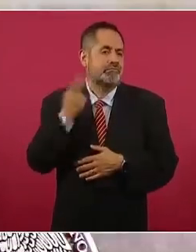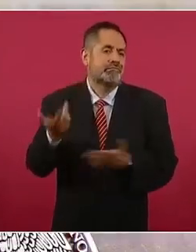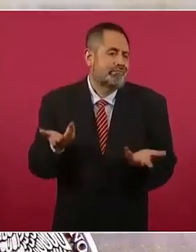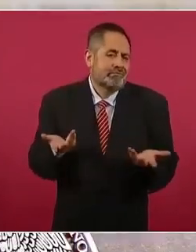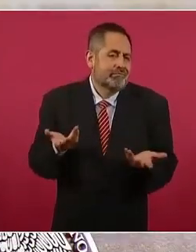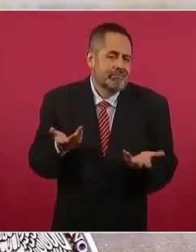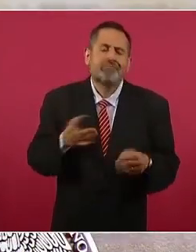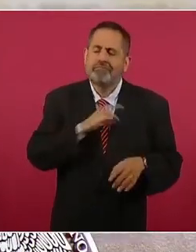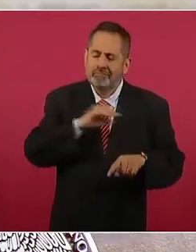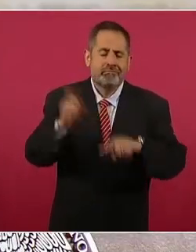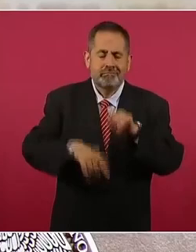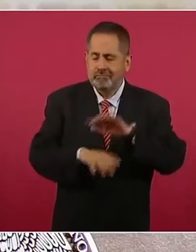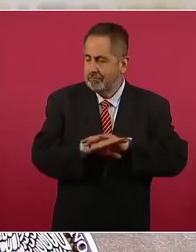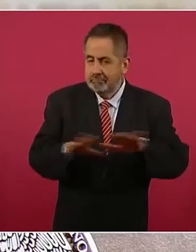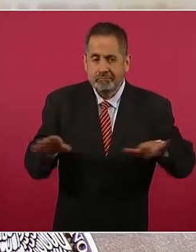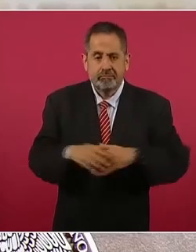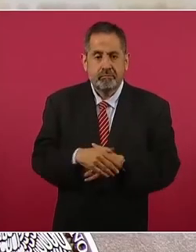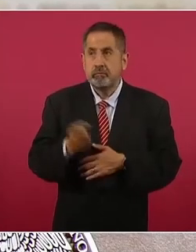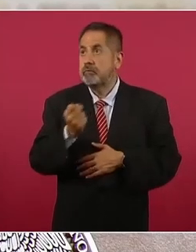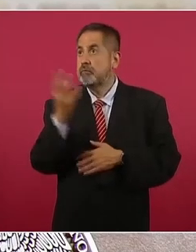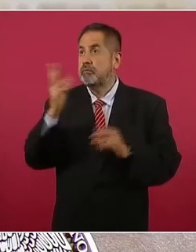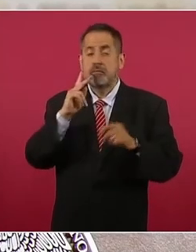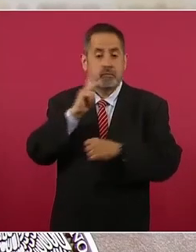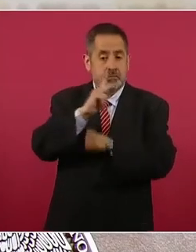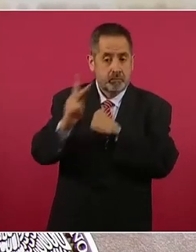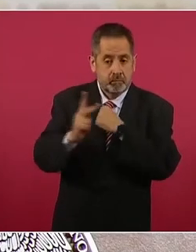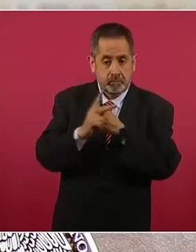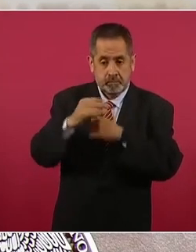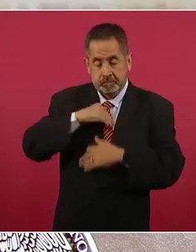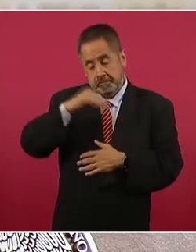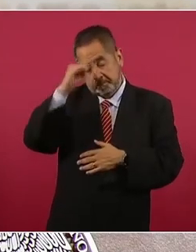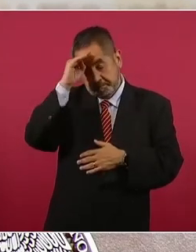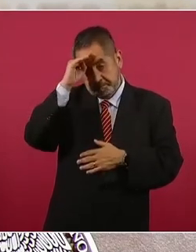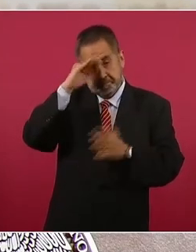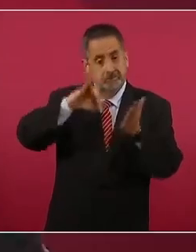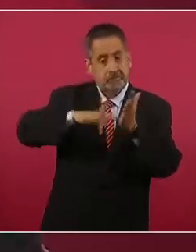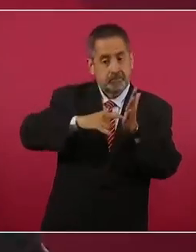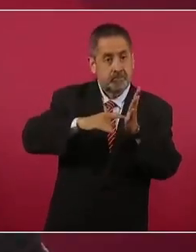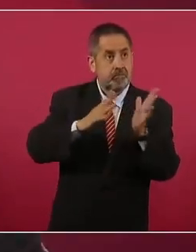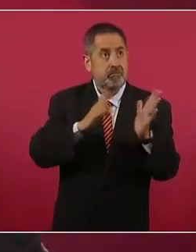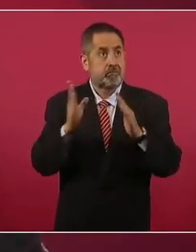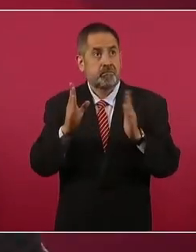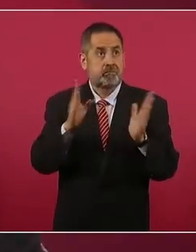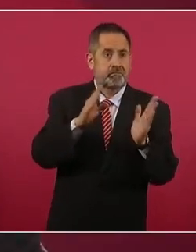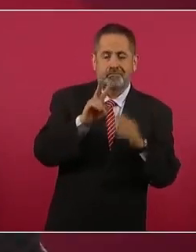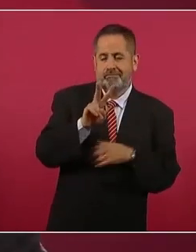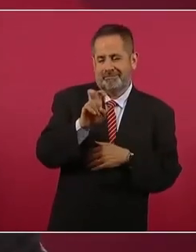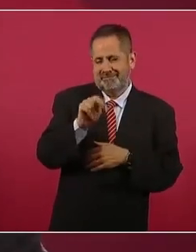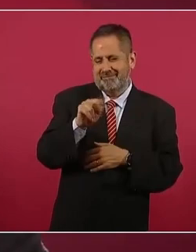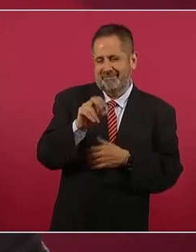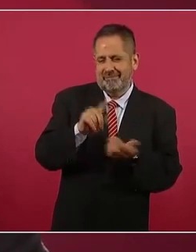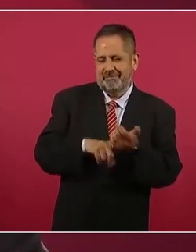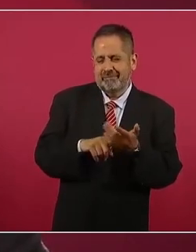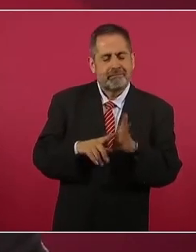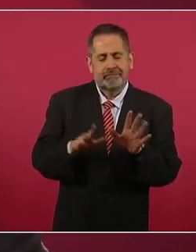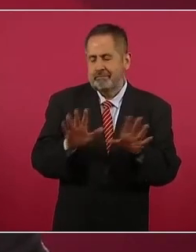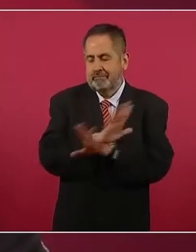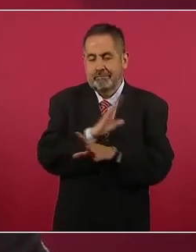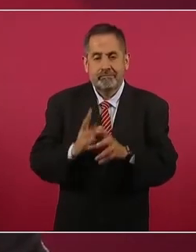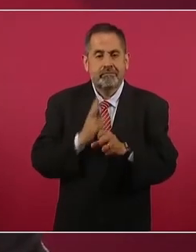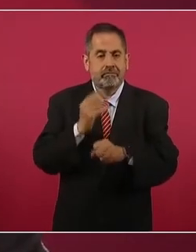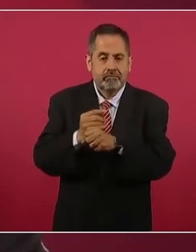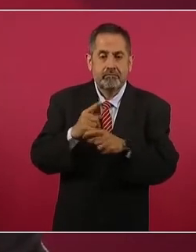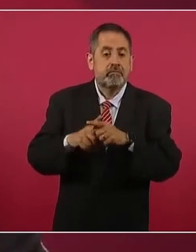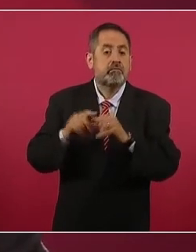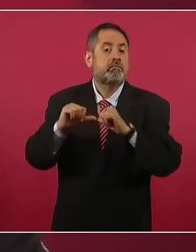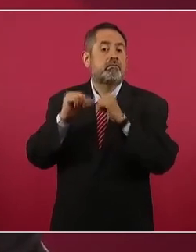Varias naciones consideran la eliminación del horario de verano aunado al anterior la Sociedad